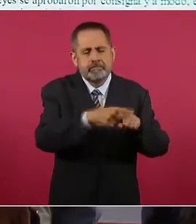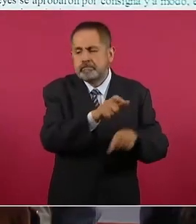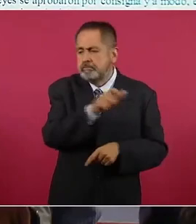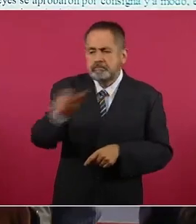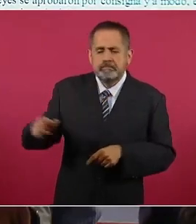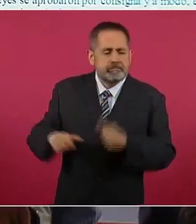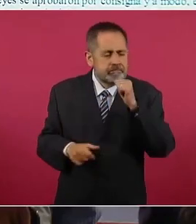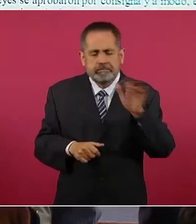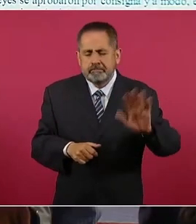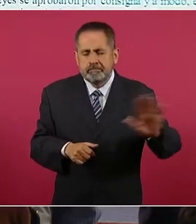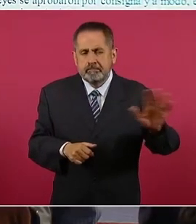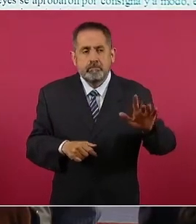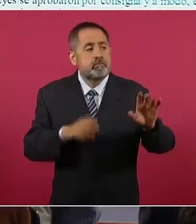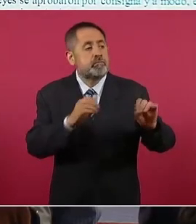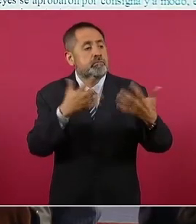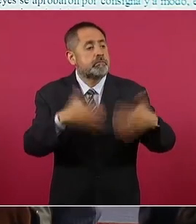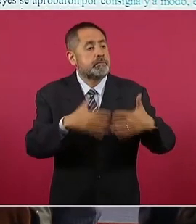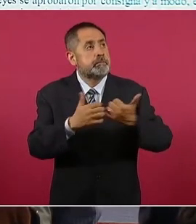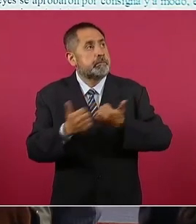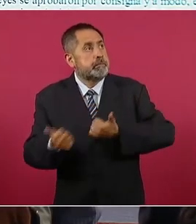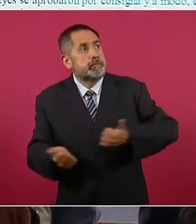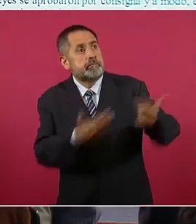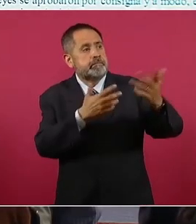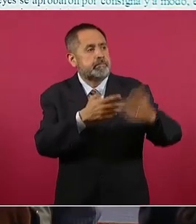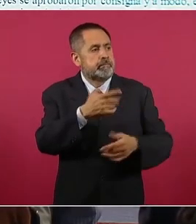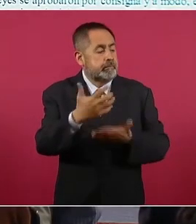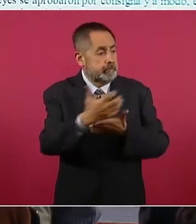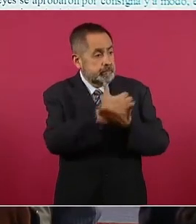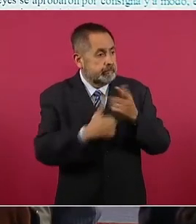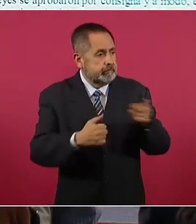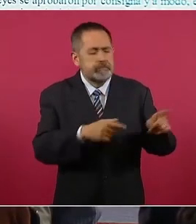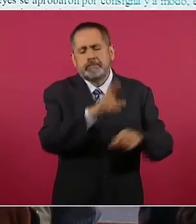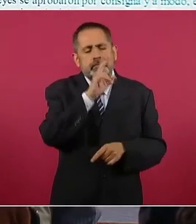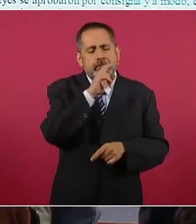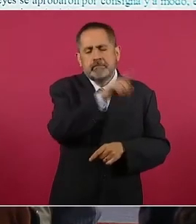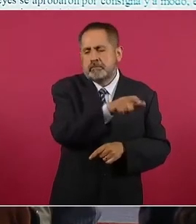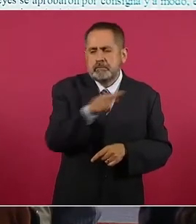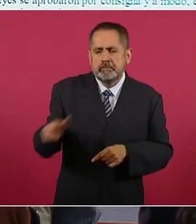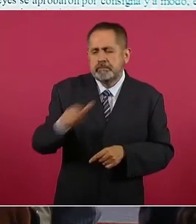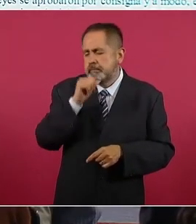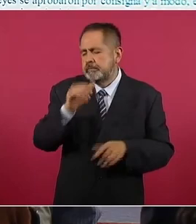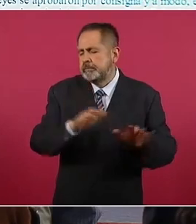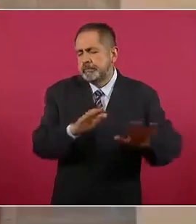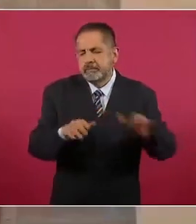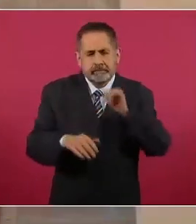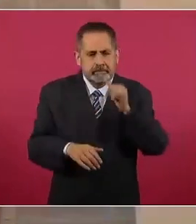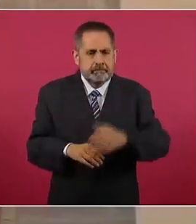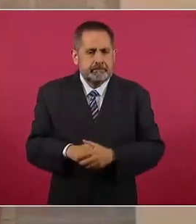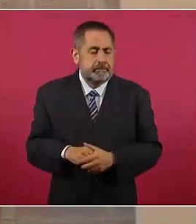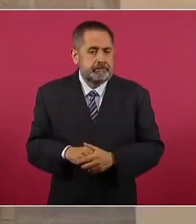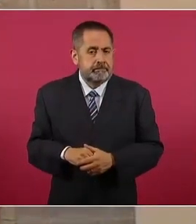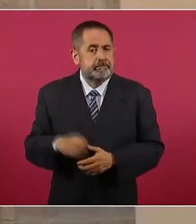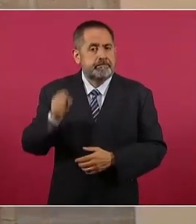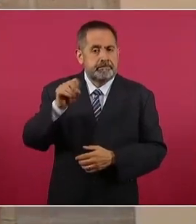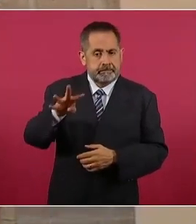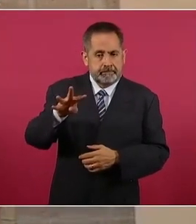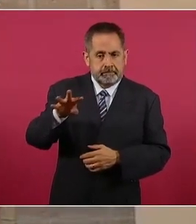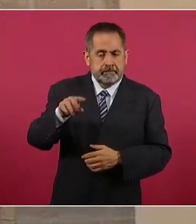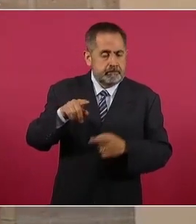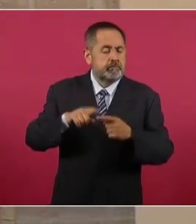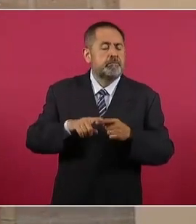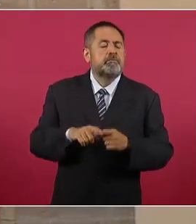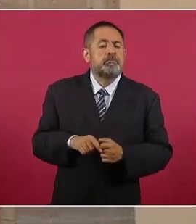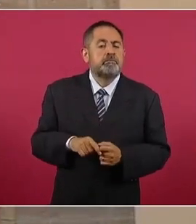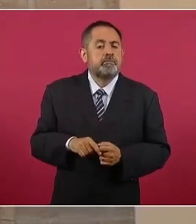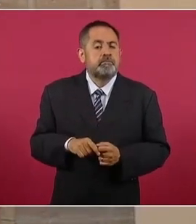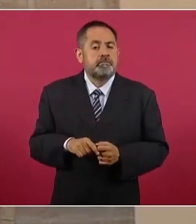de exportación y acordar diversos beneficios a otros sectores. 19. No conformes con